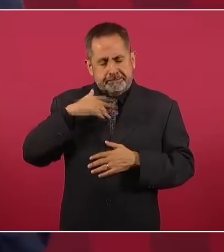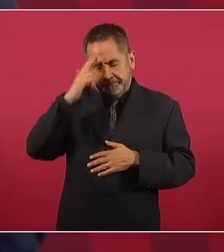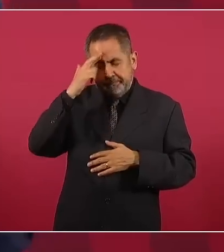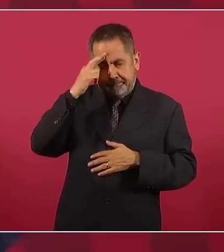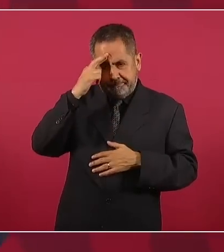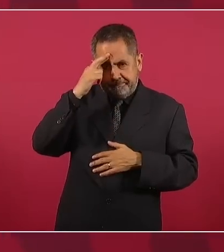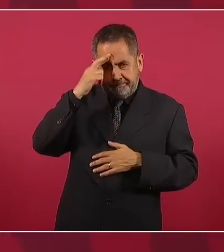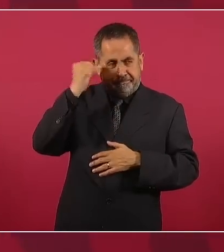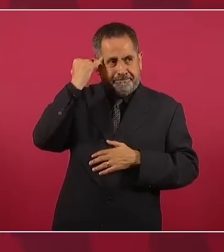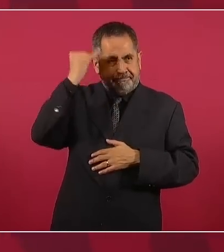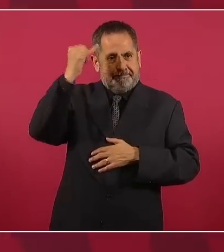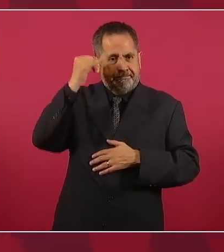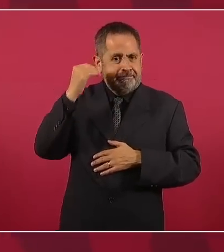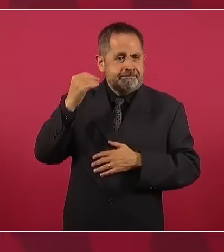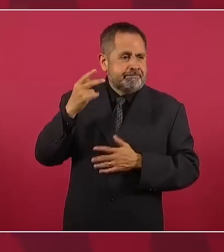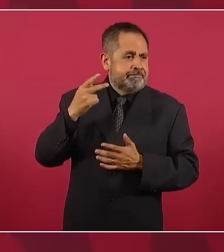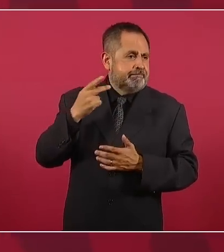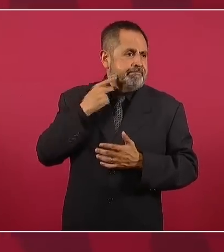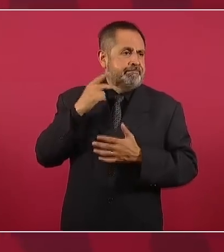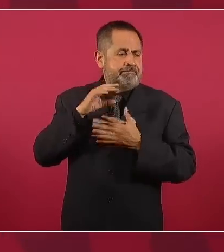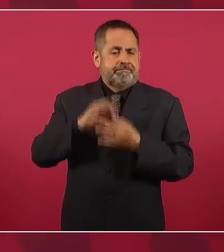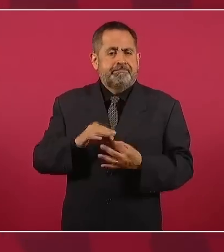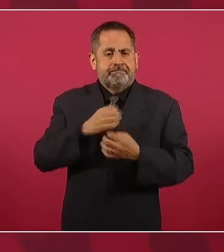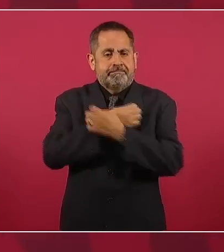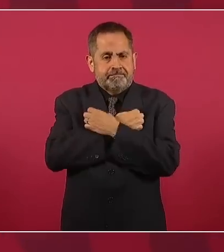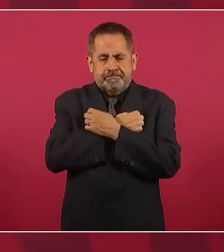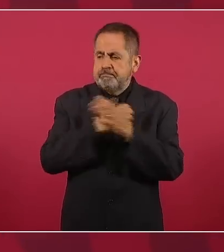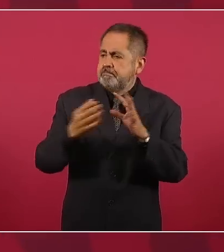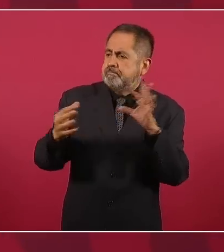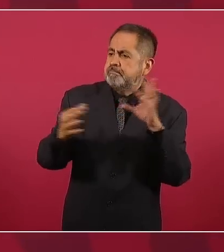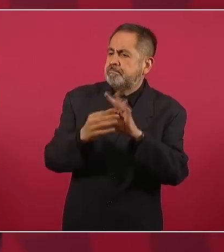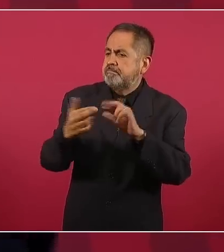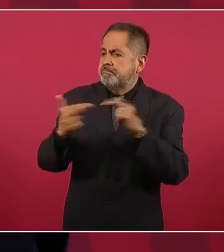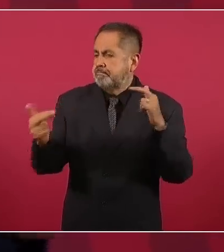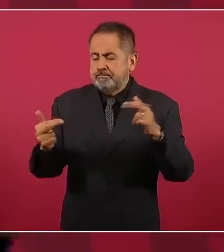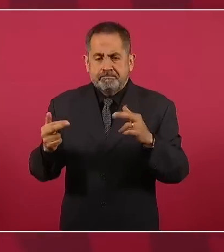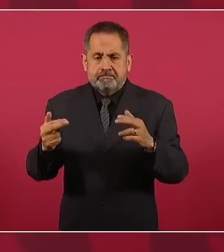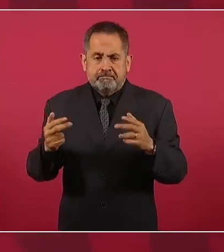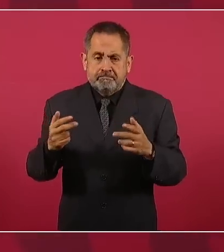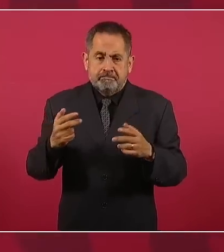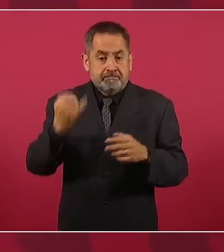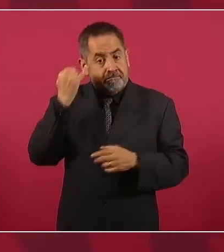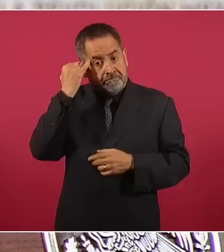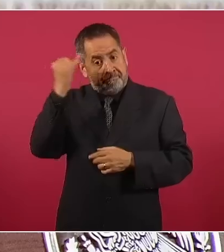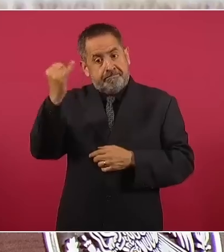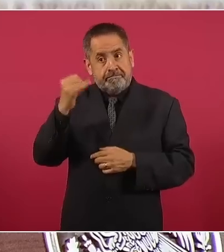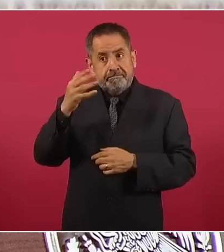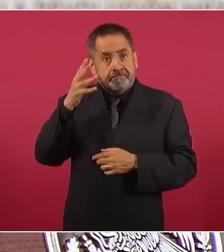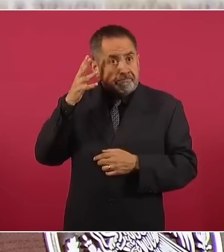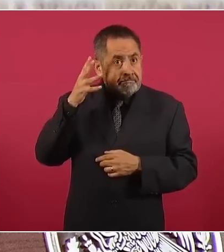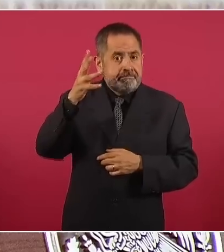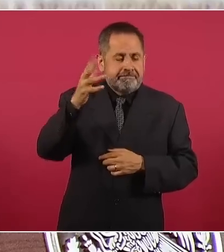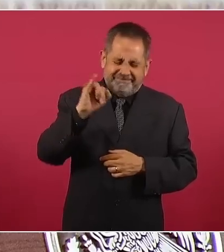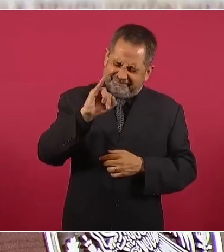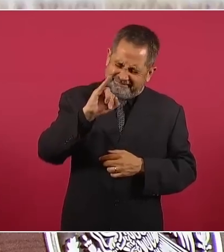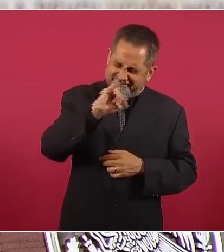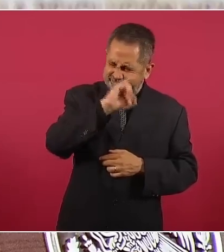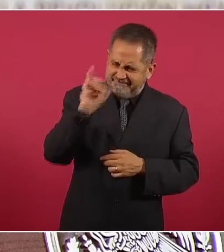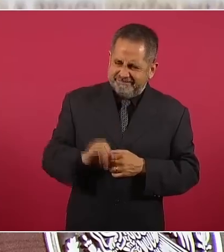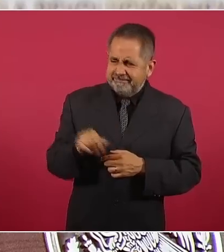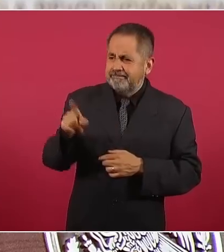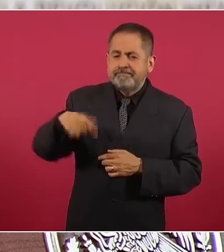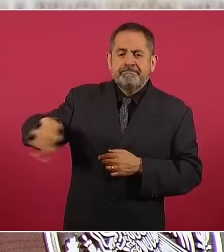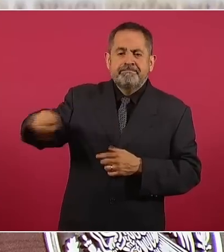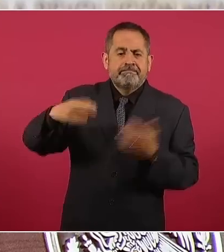educativa, que nunca más se afecte la